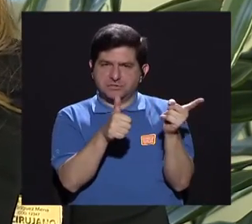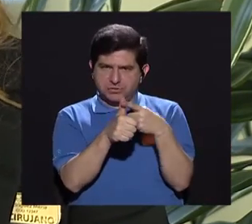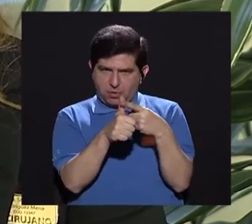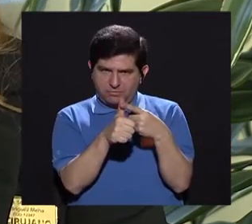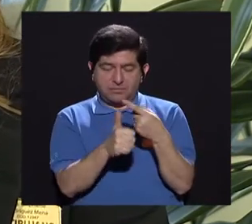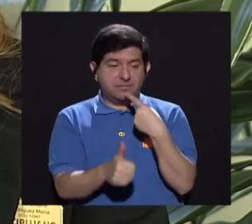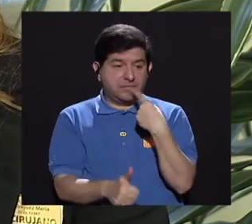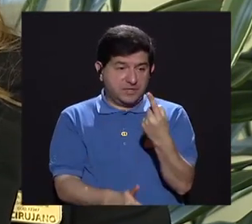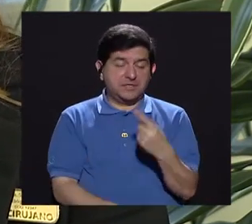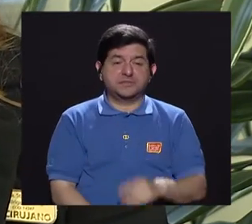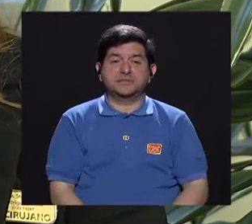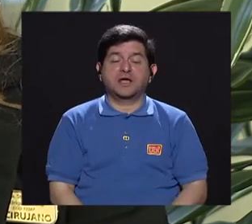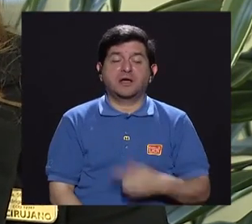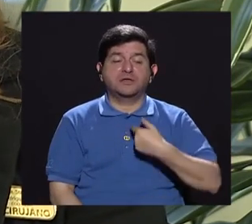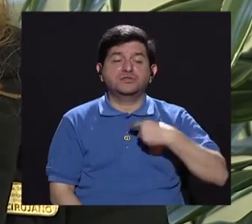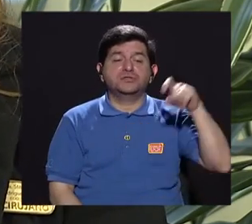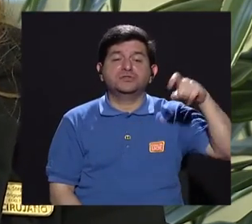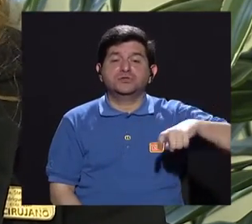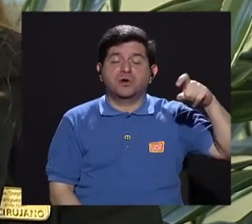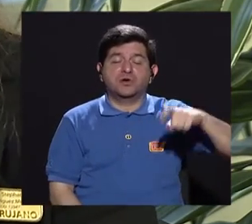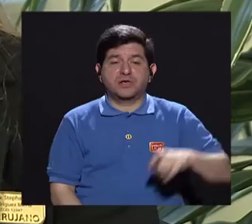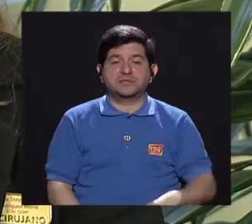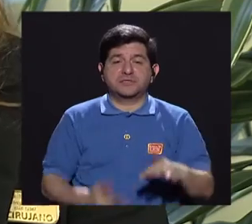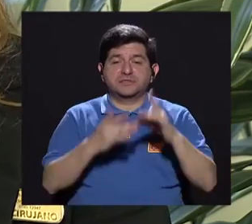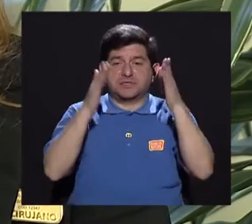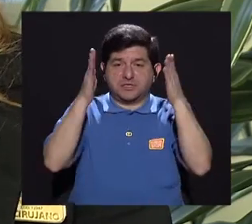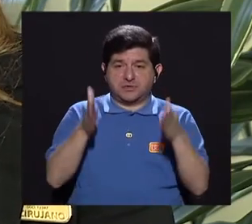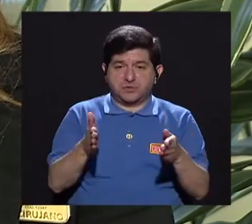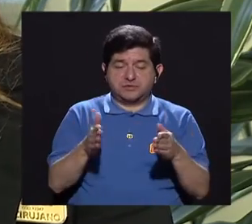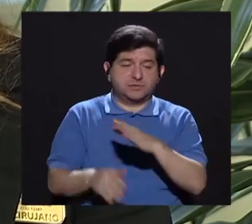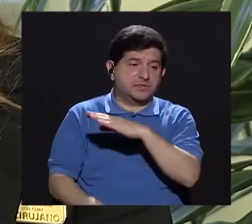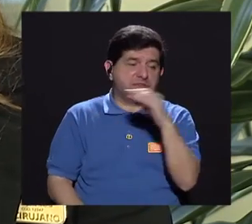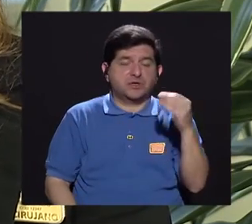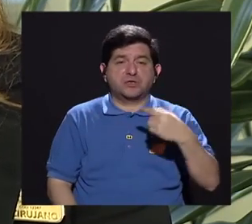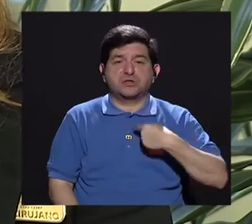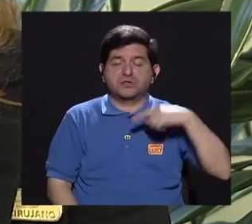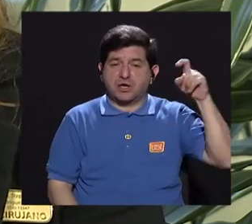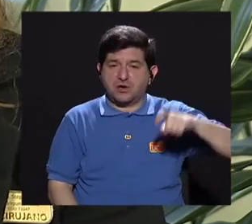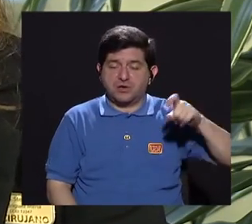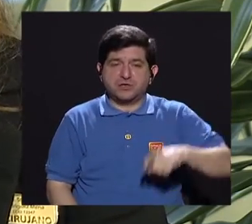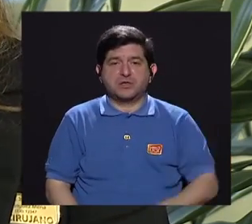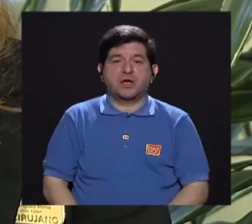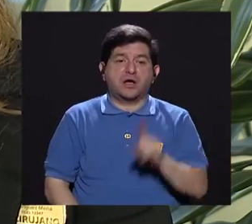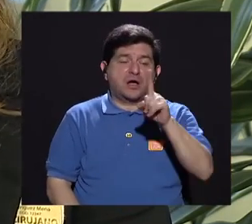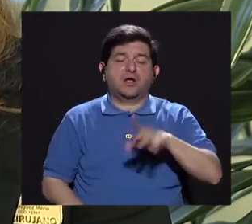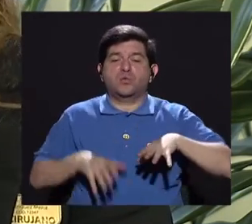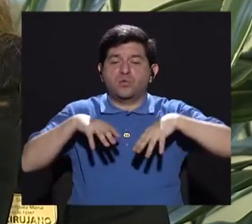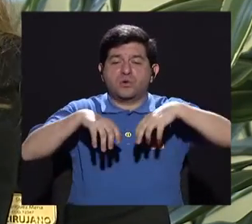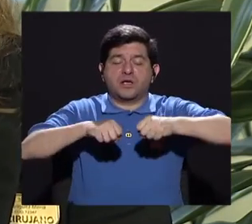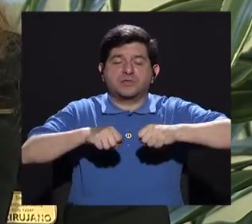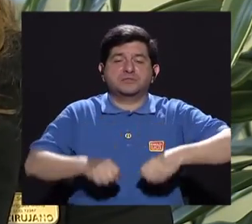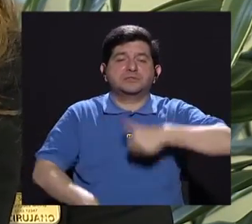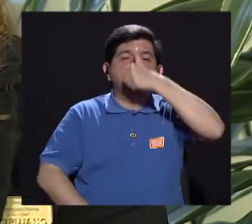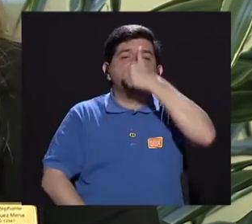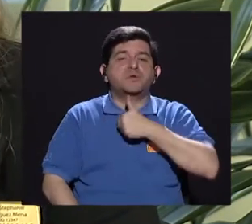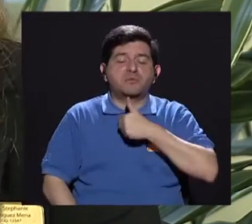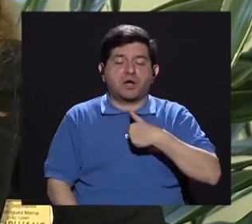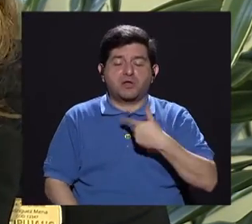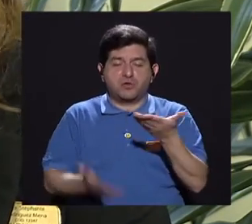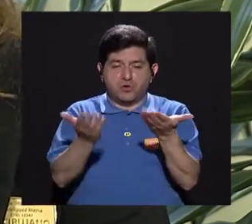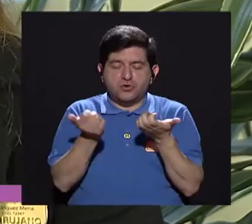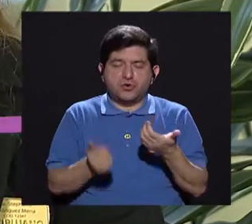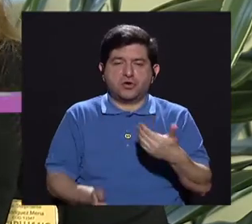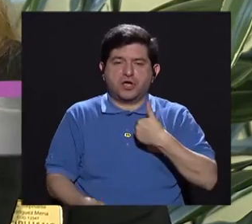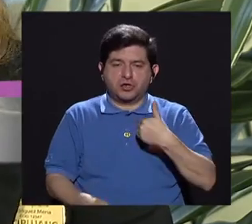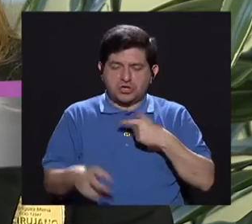¿verdad? Usted dice, doctora, necesito llevarle al especialista o necesito llevar a consulta privada, etcétera, o quiero tener el